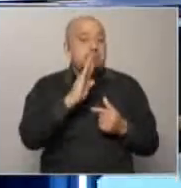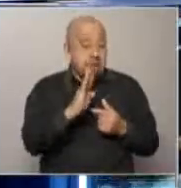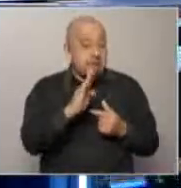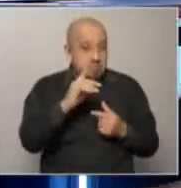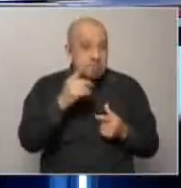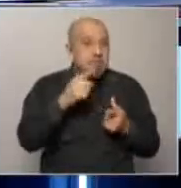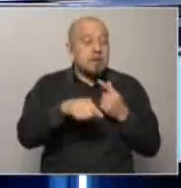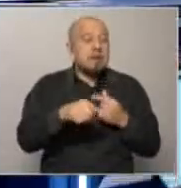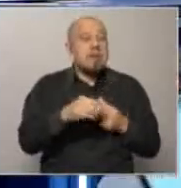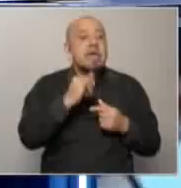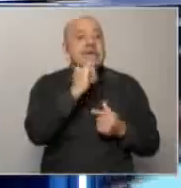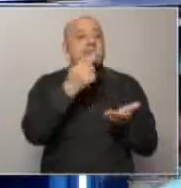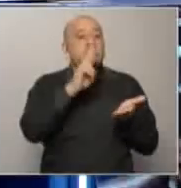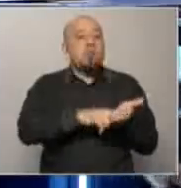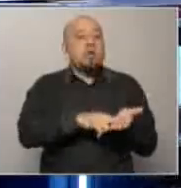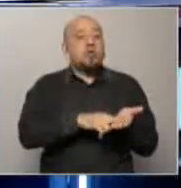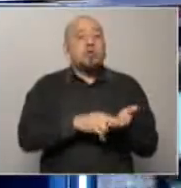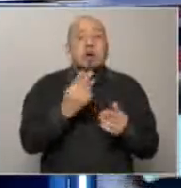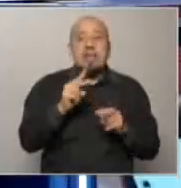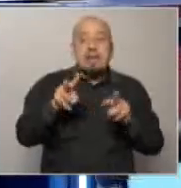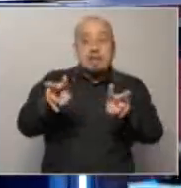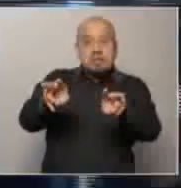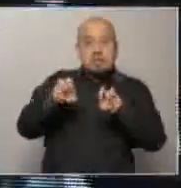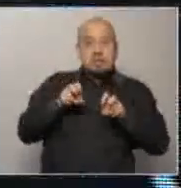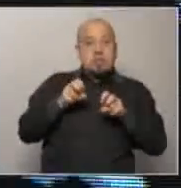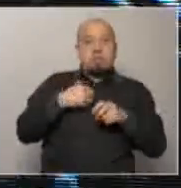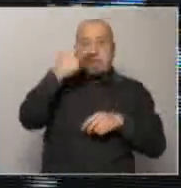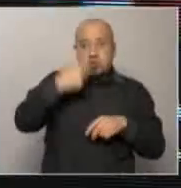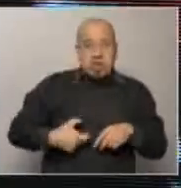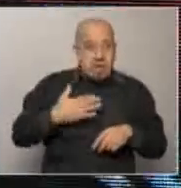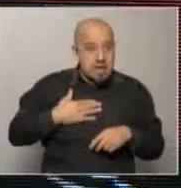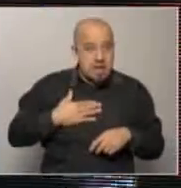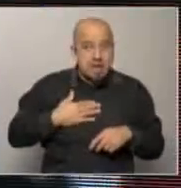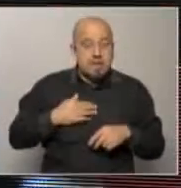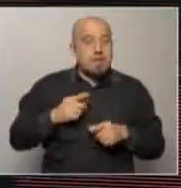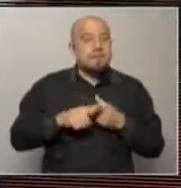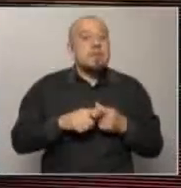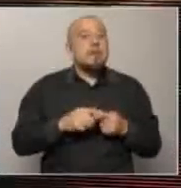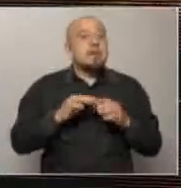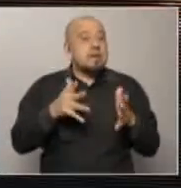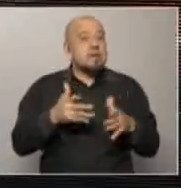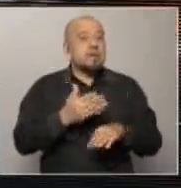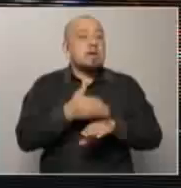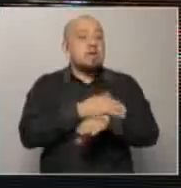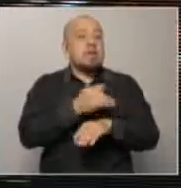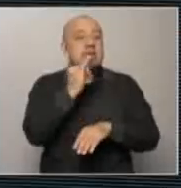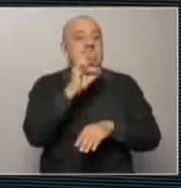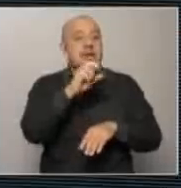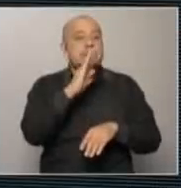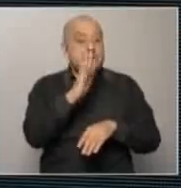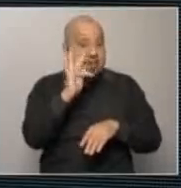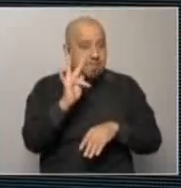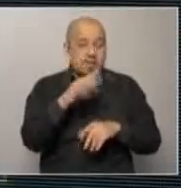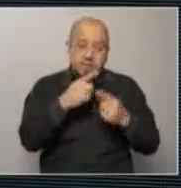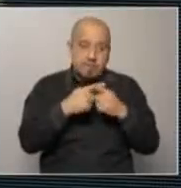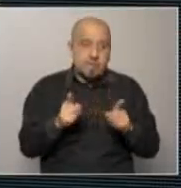que es el impuesto a las retribuciones personales, que tanto nos dolía. Es el antecesor del IRPF, aunque el IRPF